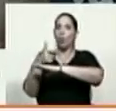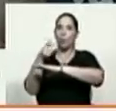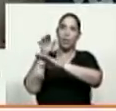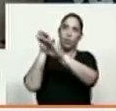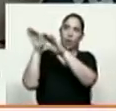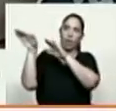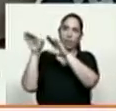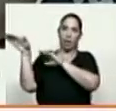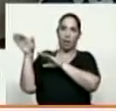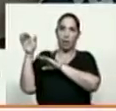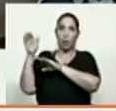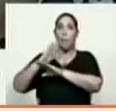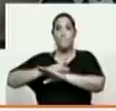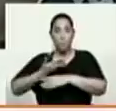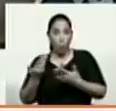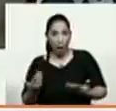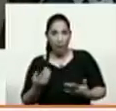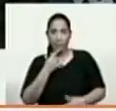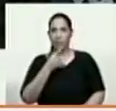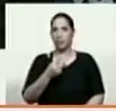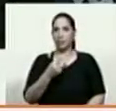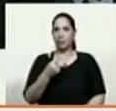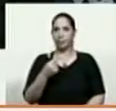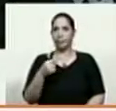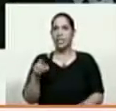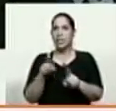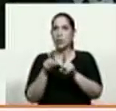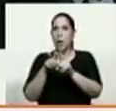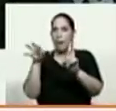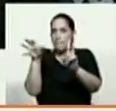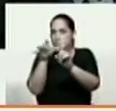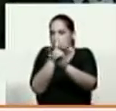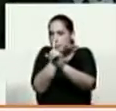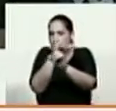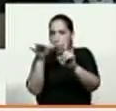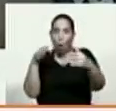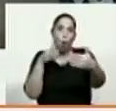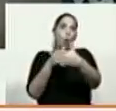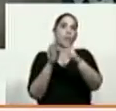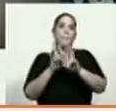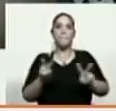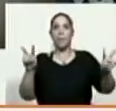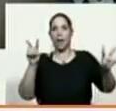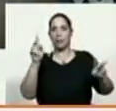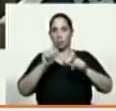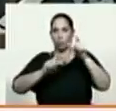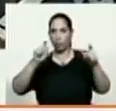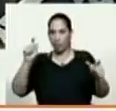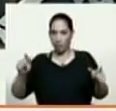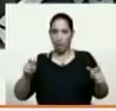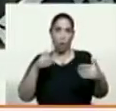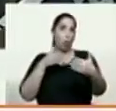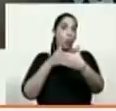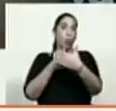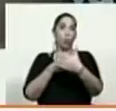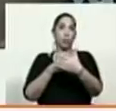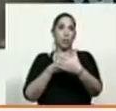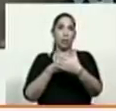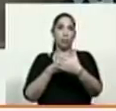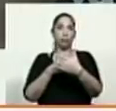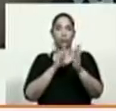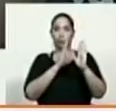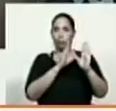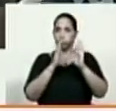se puede calificar como conspirativa contra la paz ciudadana y contra por supuesto el orden